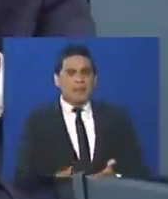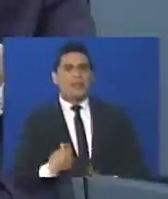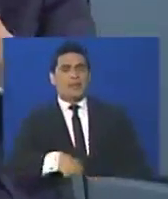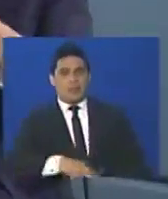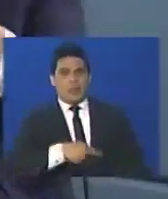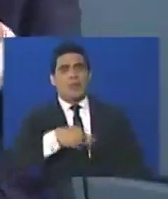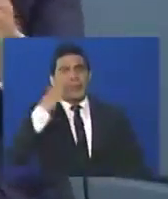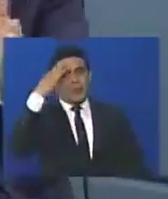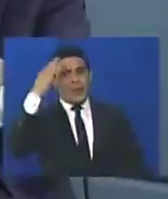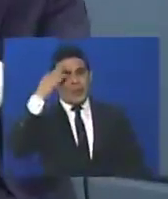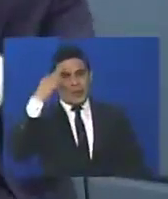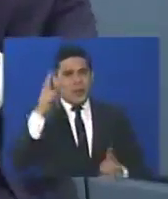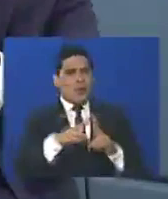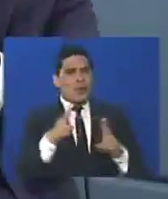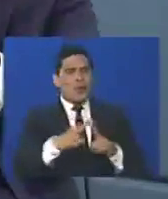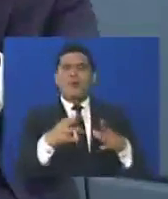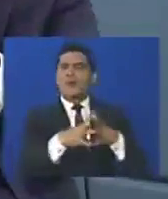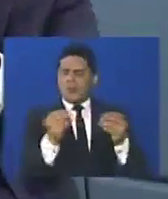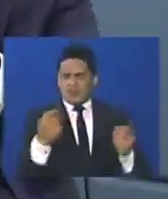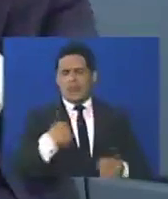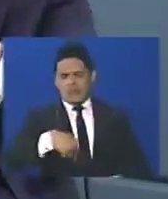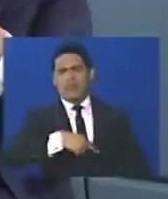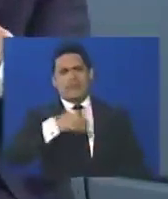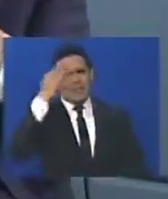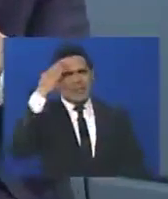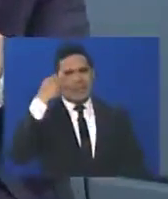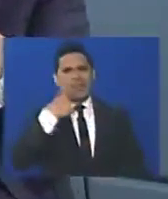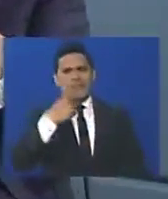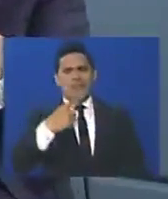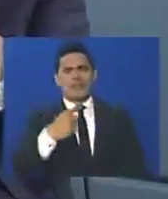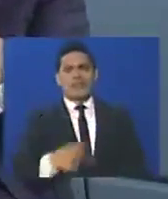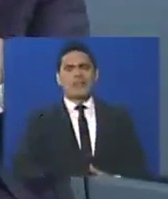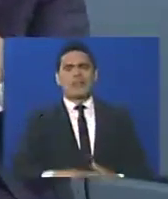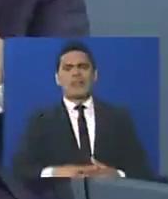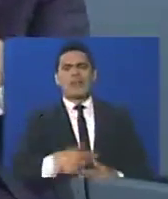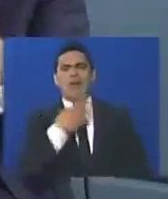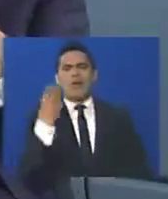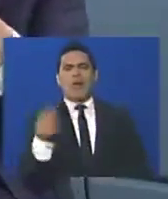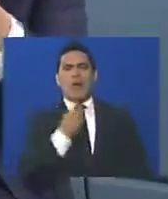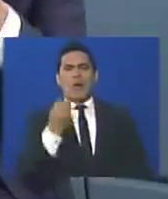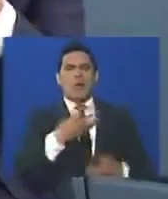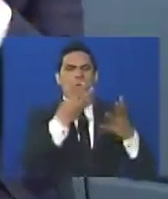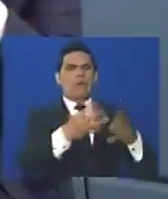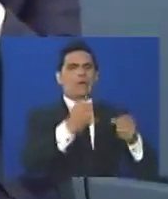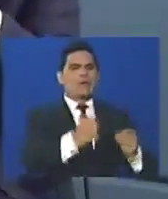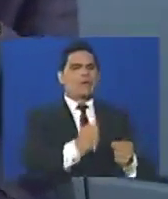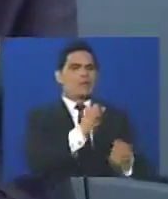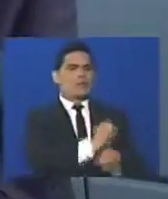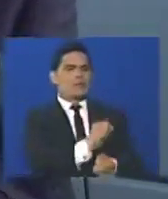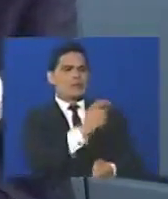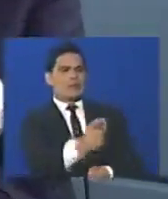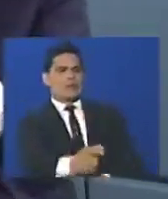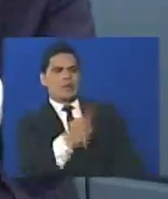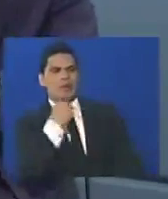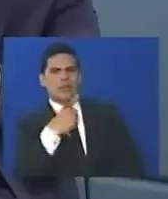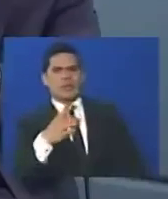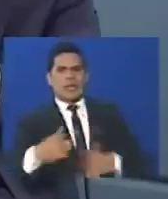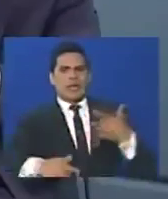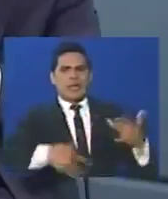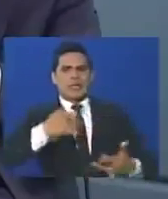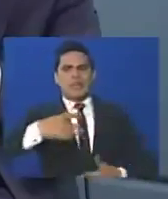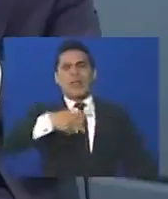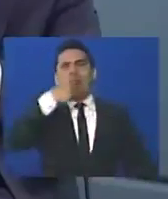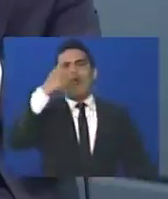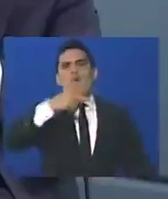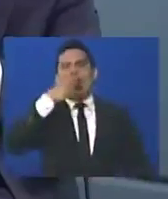la ventaja de nosotros es que aquí nos conocemos todos, aquí los muchachos que están presos, son los que ellos identifican como activistas